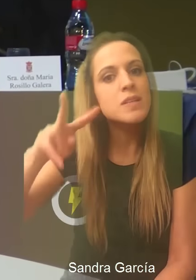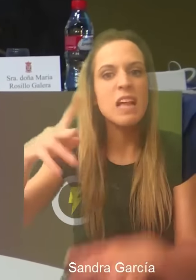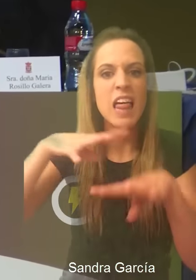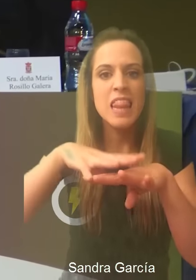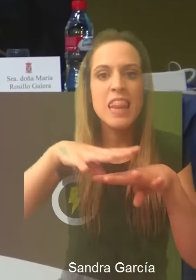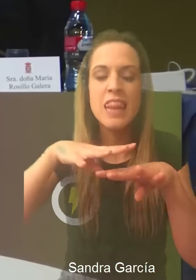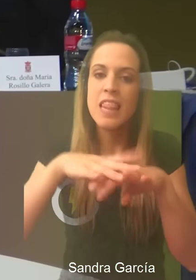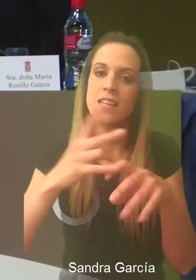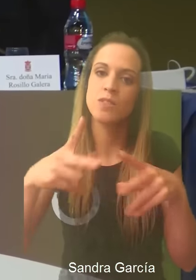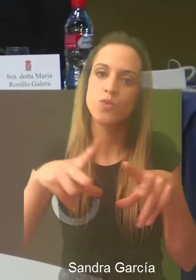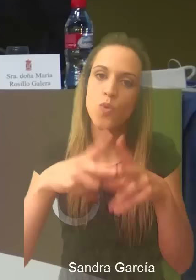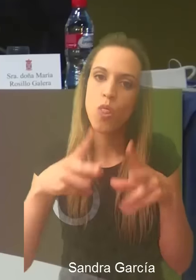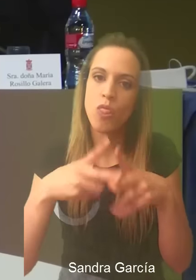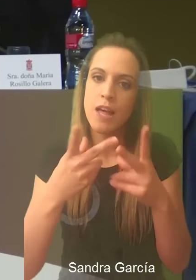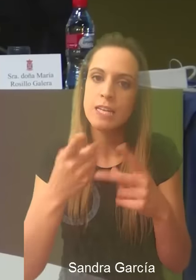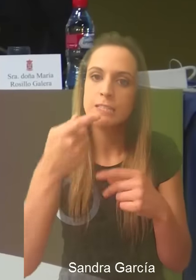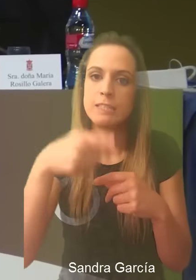sociales,